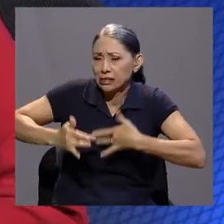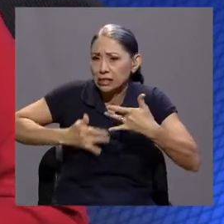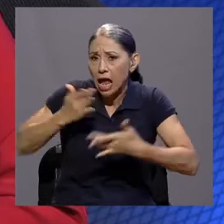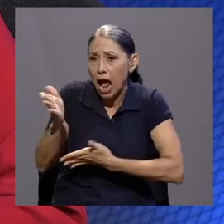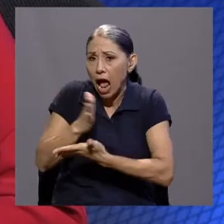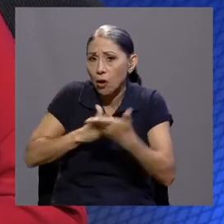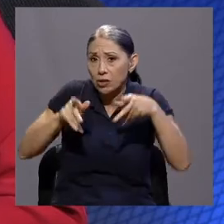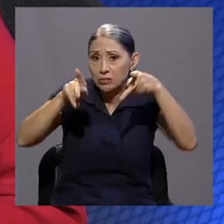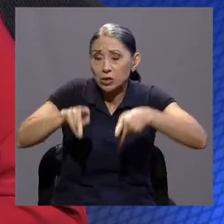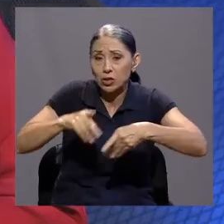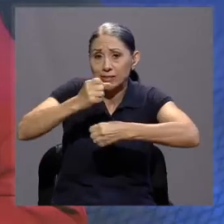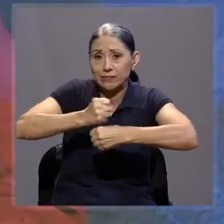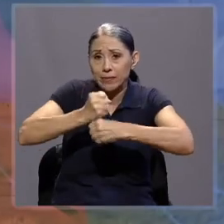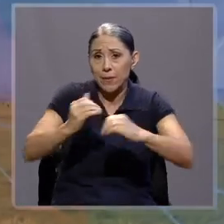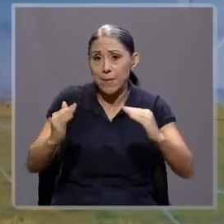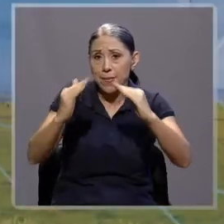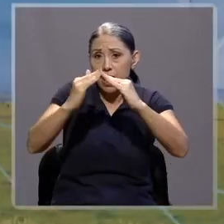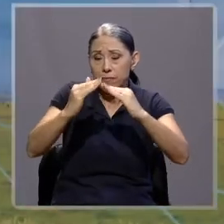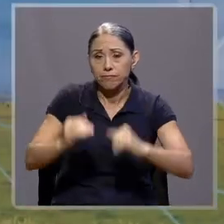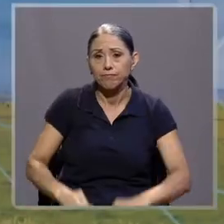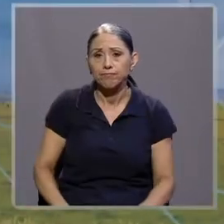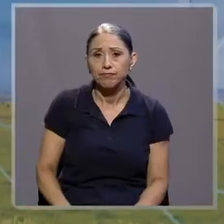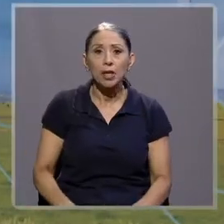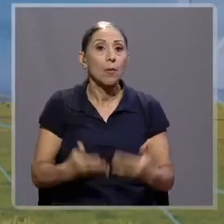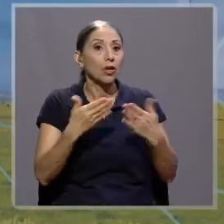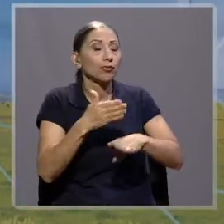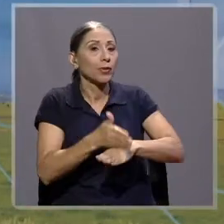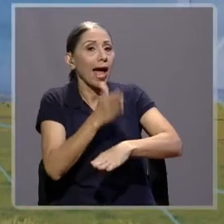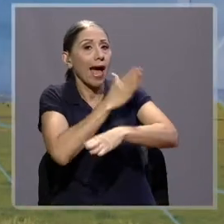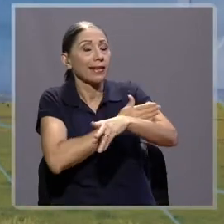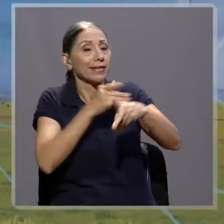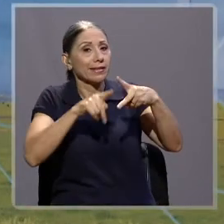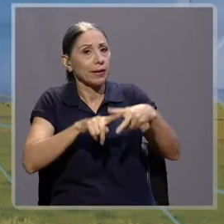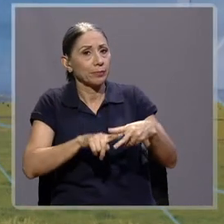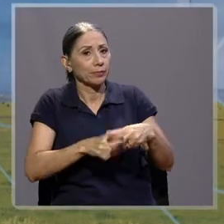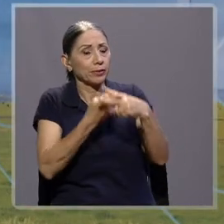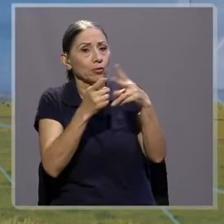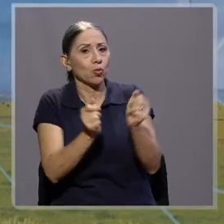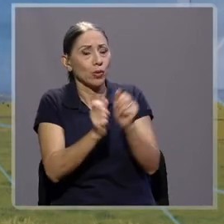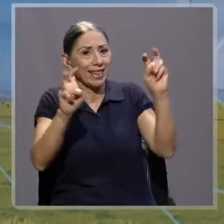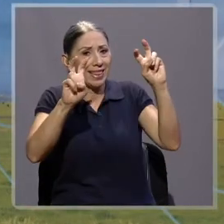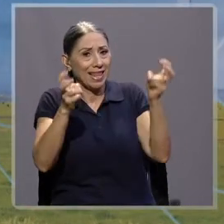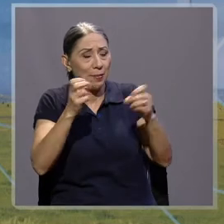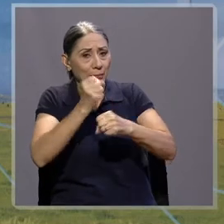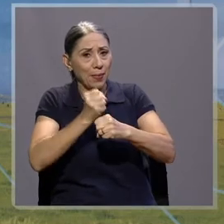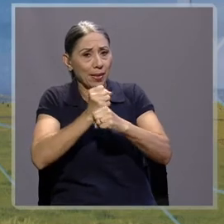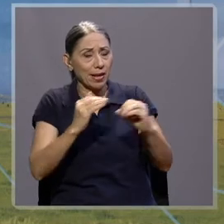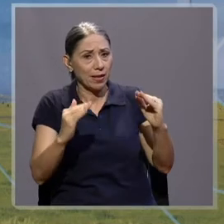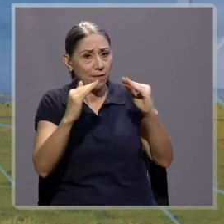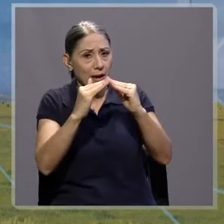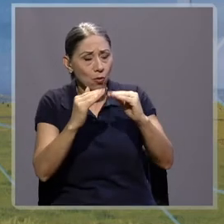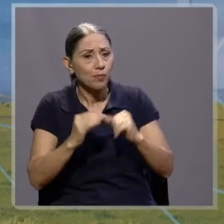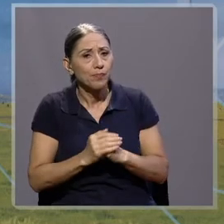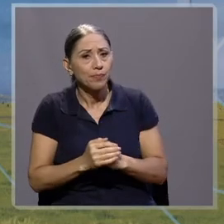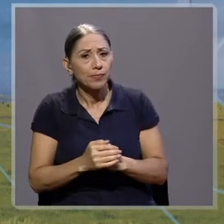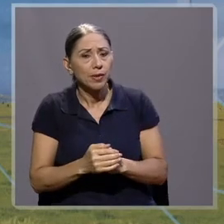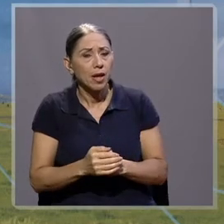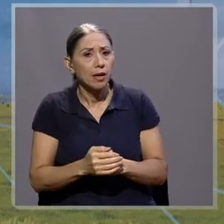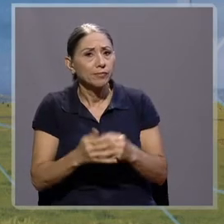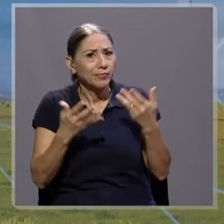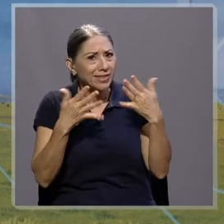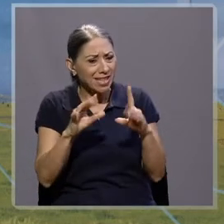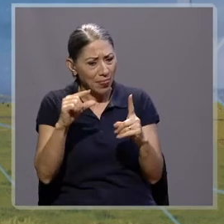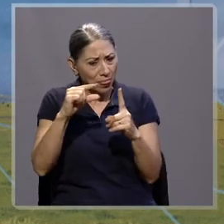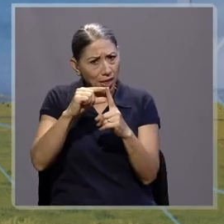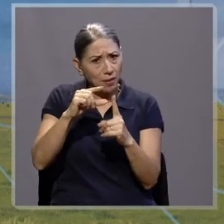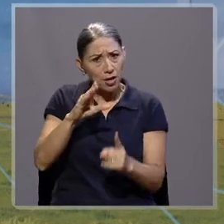momento algunos teletrabajadores. Y bueno, antes de entrar específicamente al tema del teletrabajo, ya